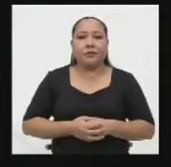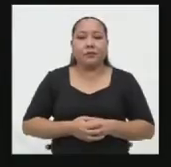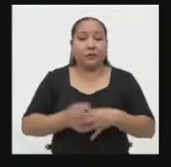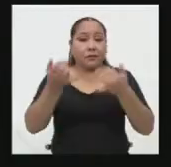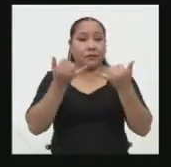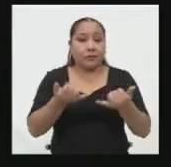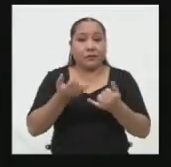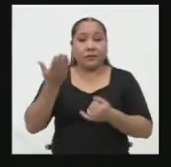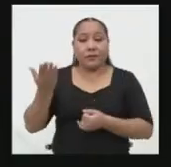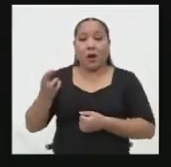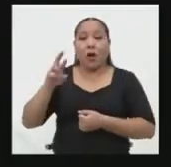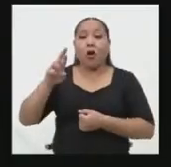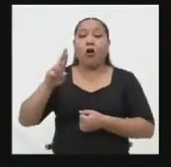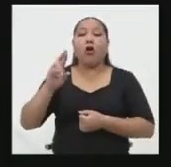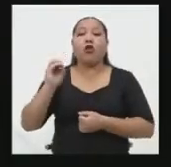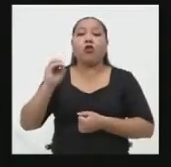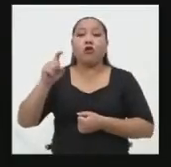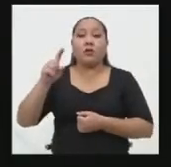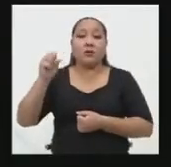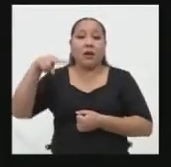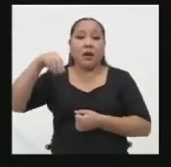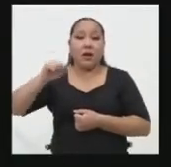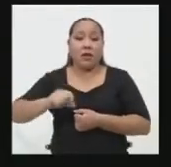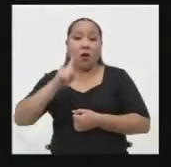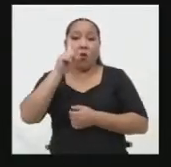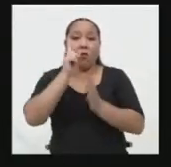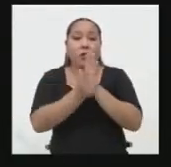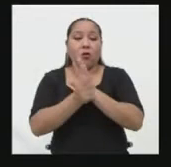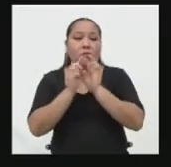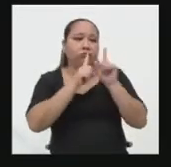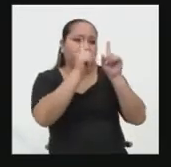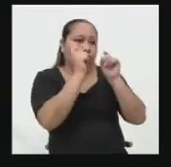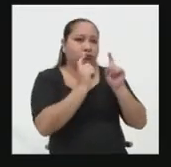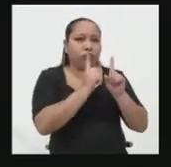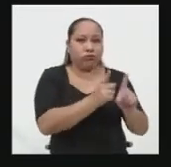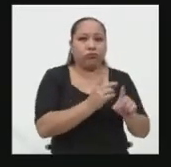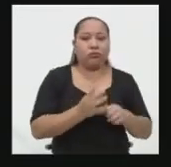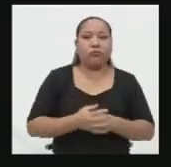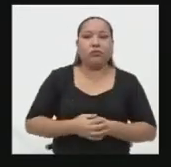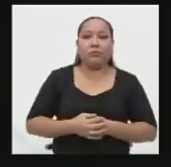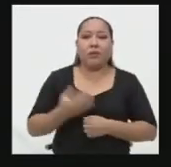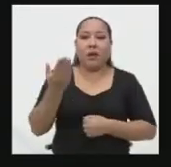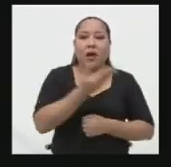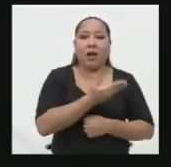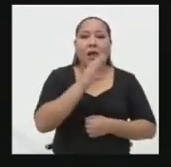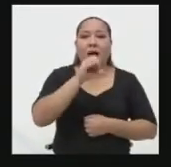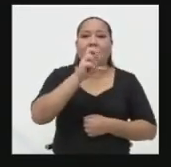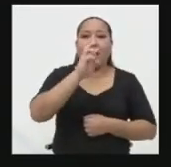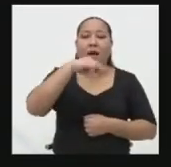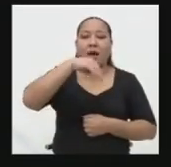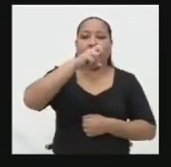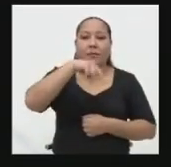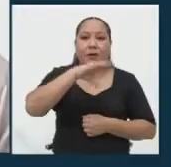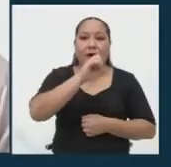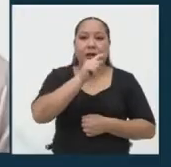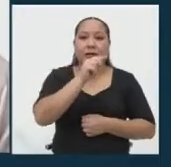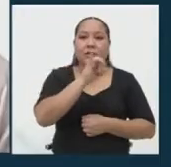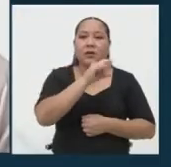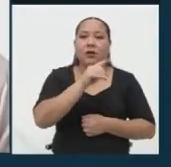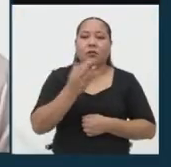Ahora la candidata Roxana Cristina López La Rosa tiene un minuto para formular su réplica. La candidata Carmen Castillo. Adelante.